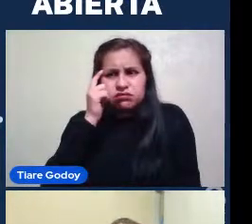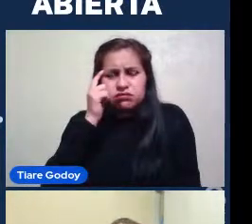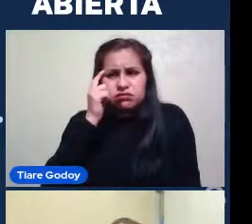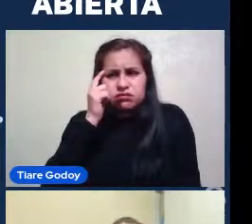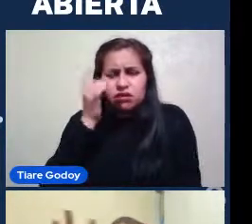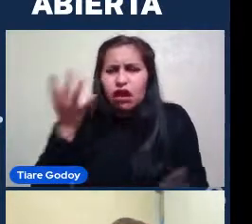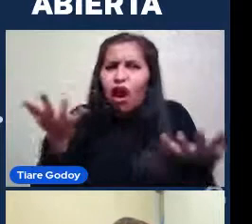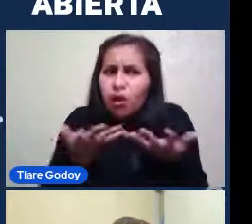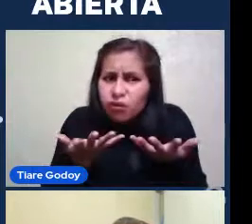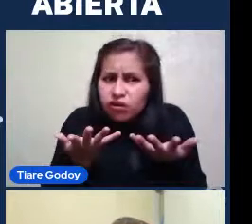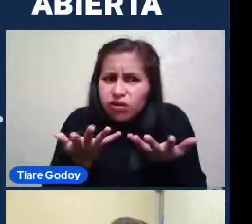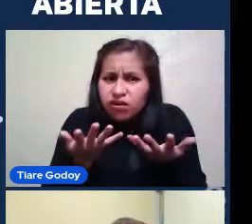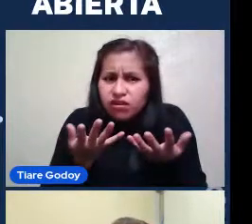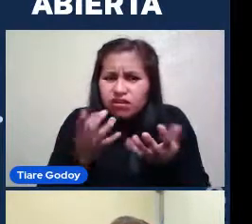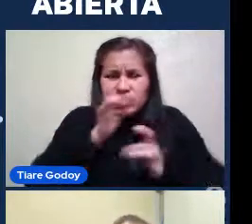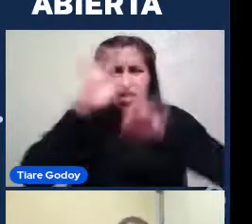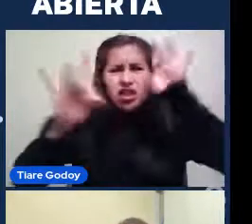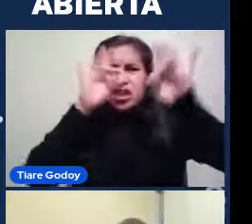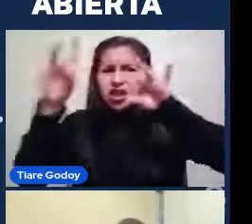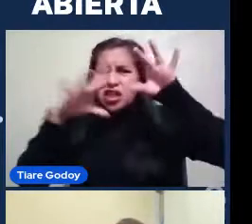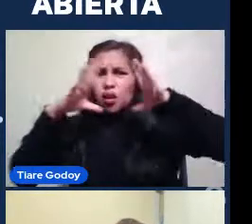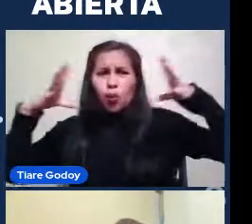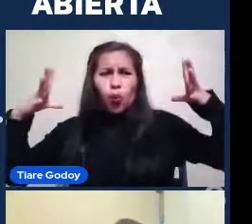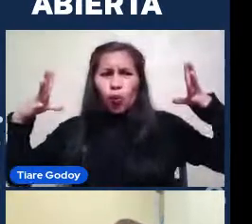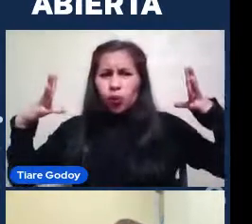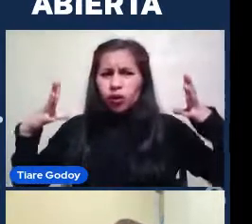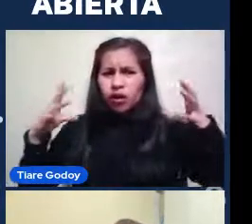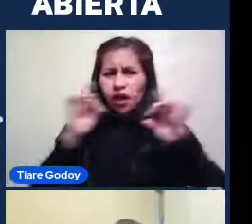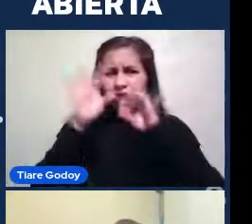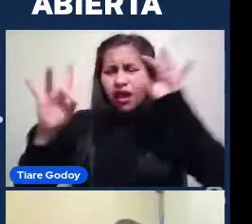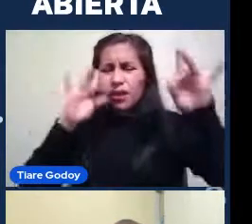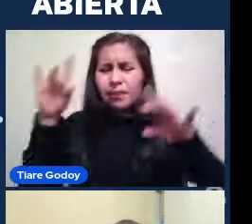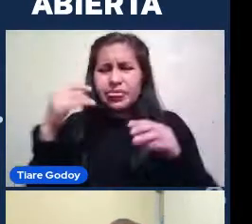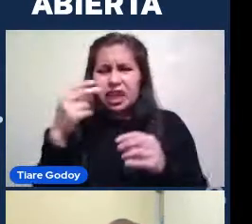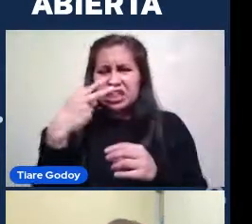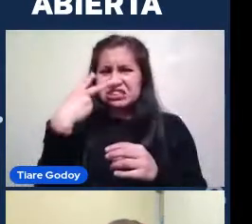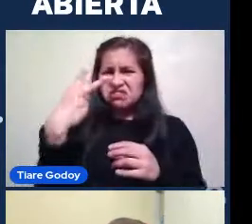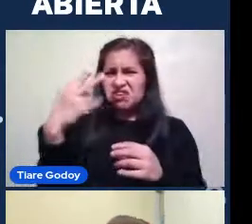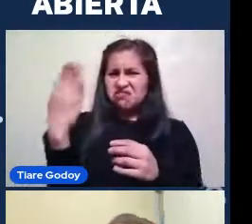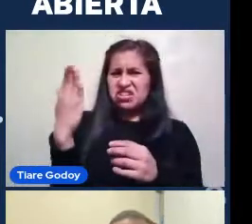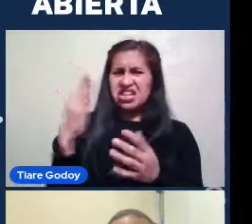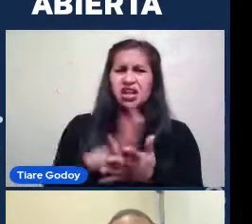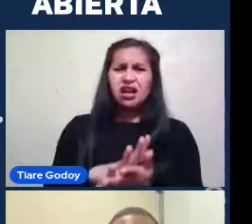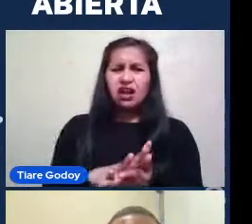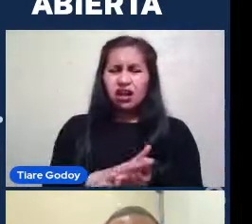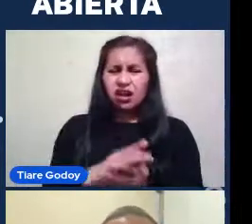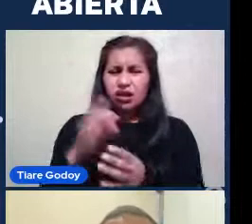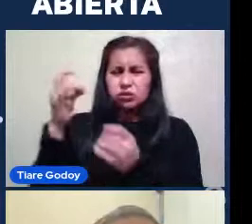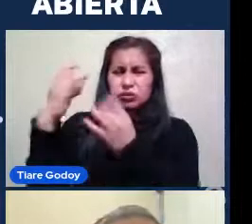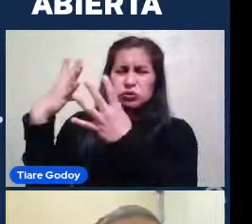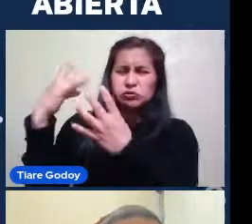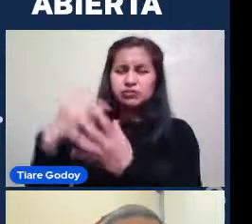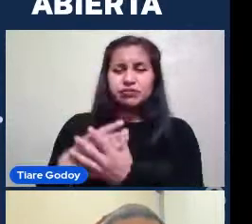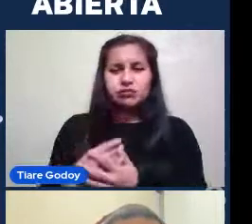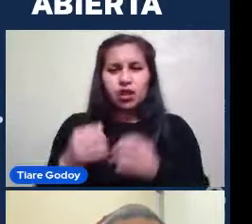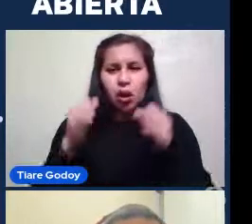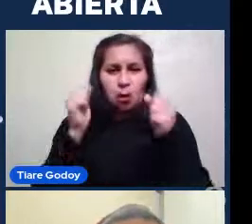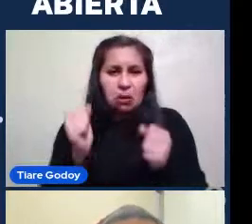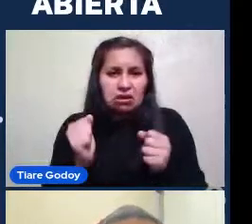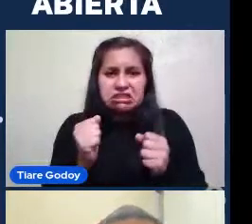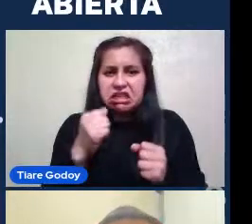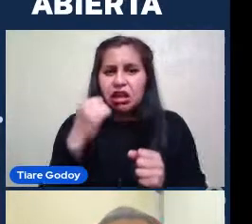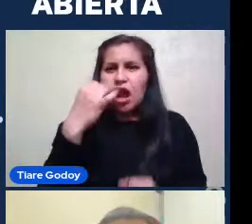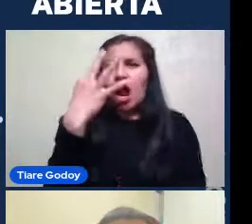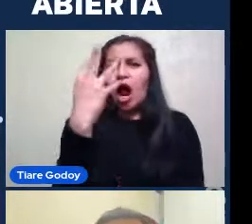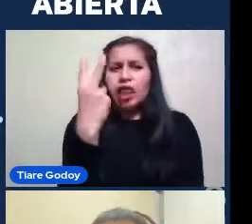estrellas Están todas concentradas Se ve como algo Muy brillante Debe Entonces ser una galaxia Por el número de estrellas Que